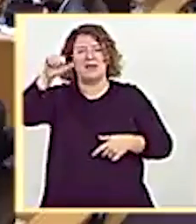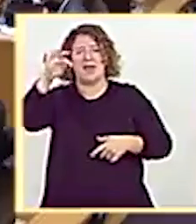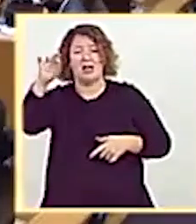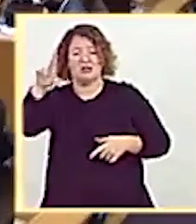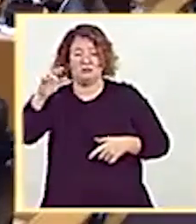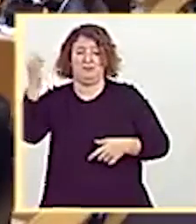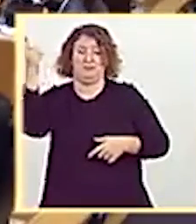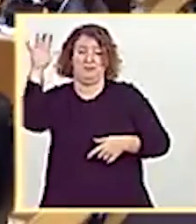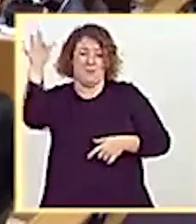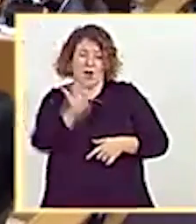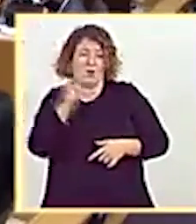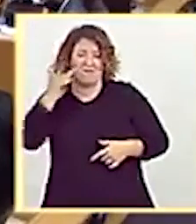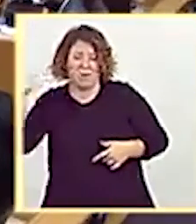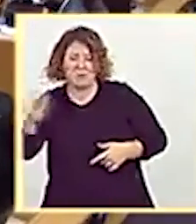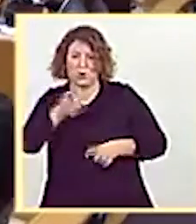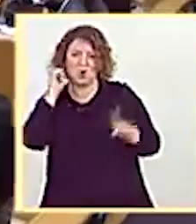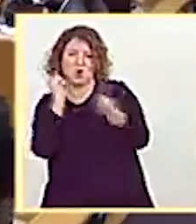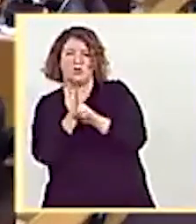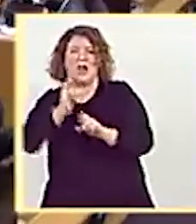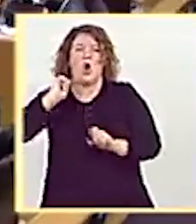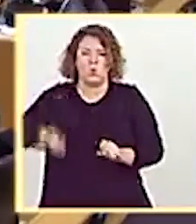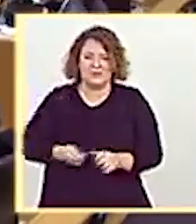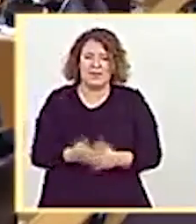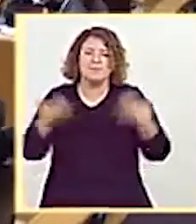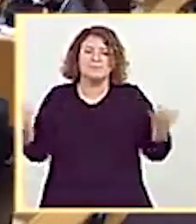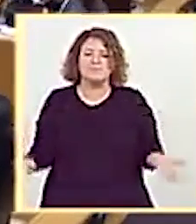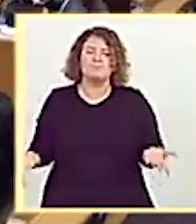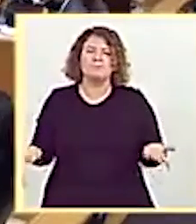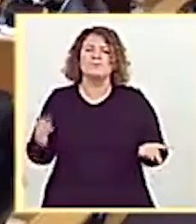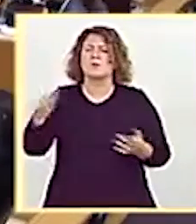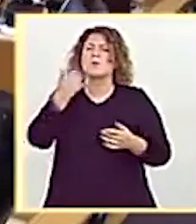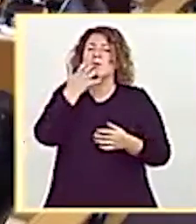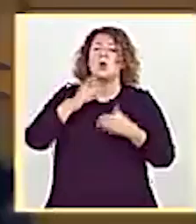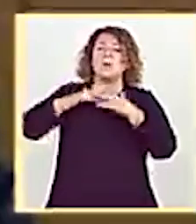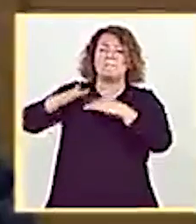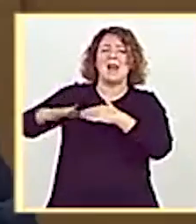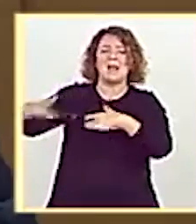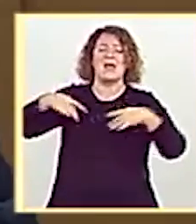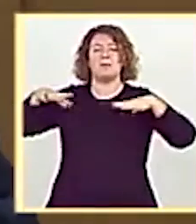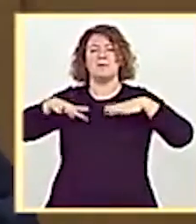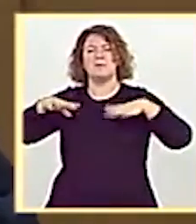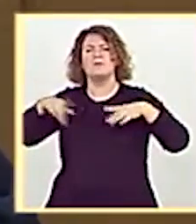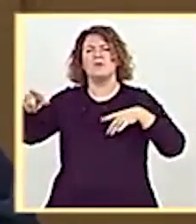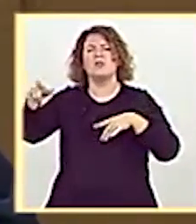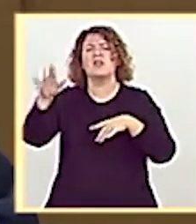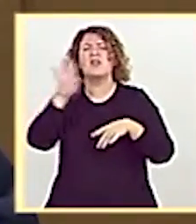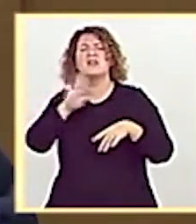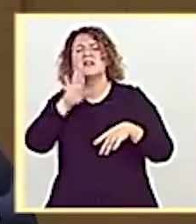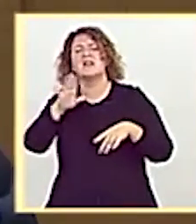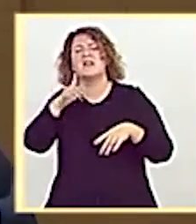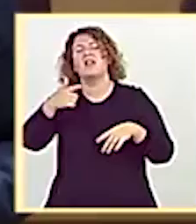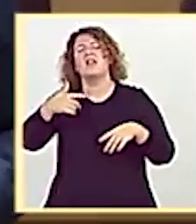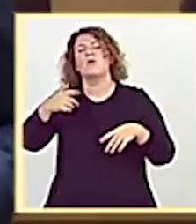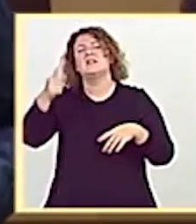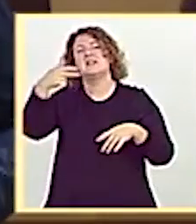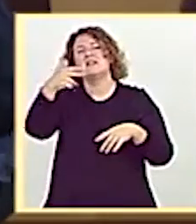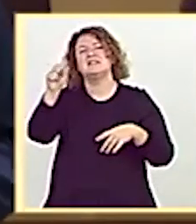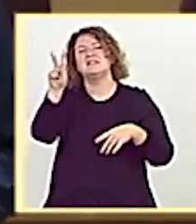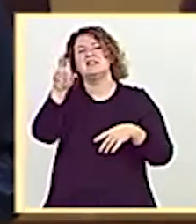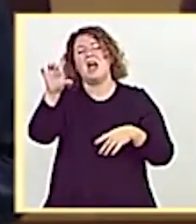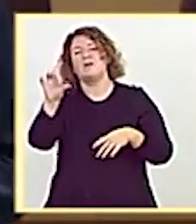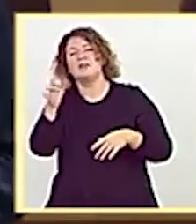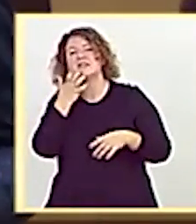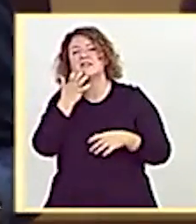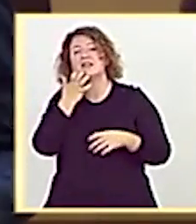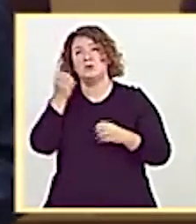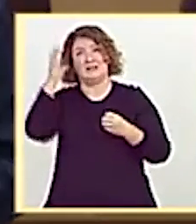Por cierto, ¿de qué ha hablado usted en la playa este verano con el delincuente, señor Chávez? ¿Del buen tiempo o de que con esta reforma le iban a arreglar